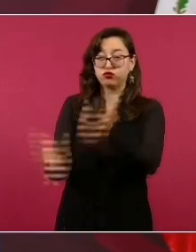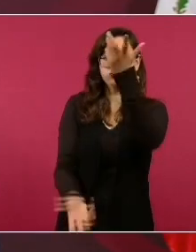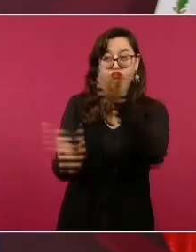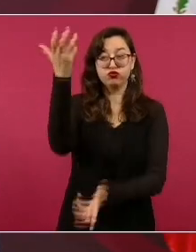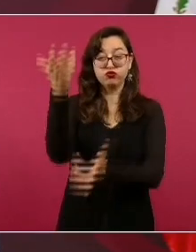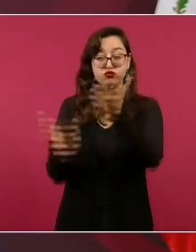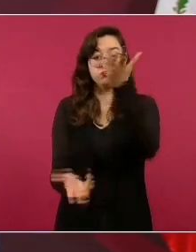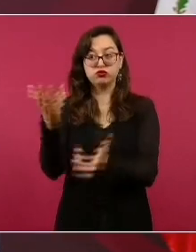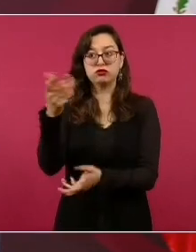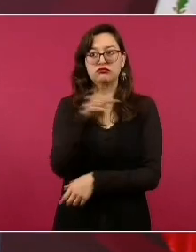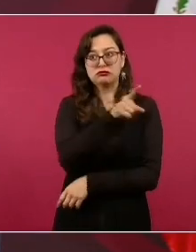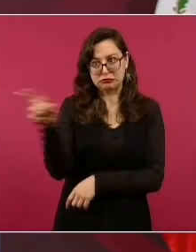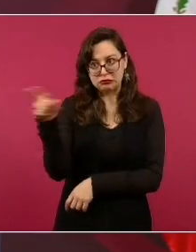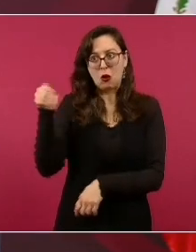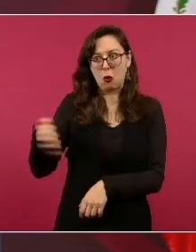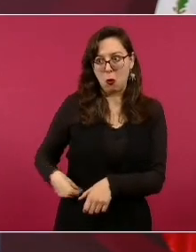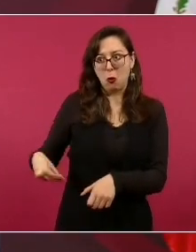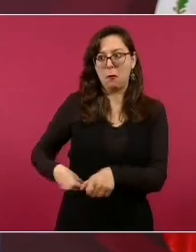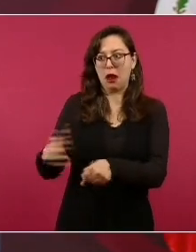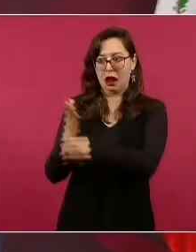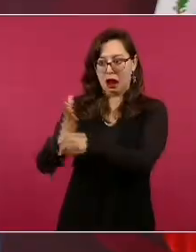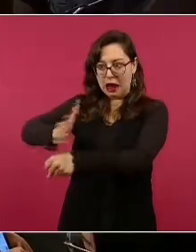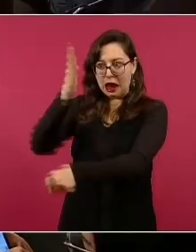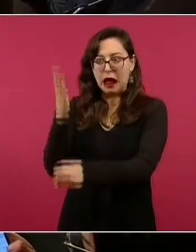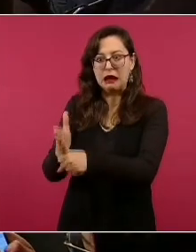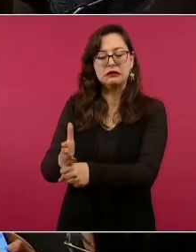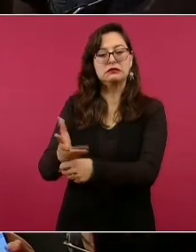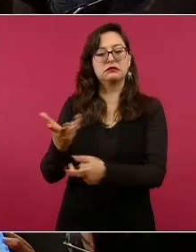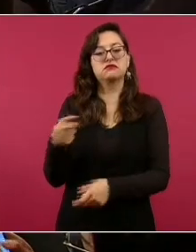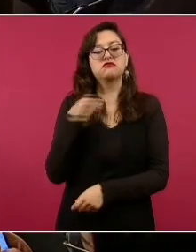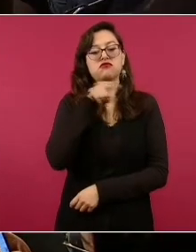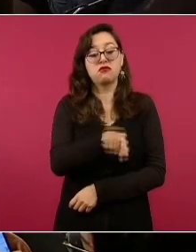donde murieron bebés, niños.